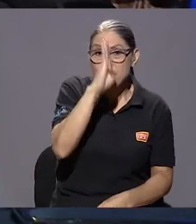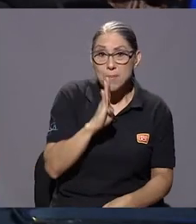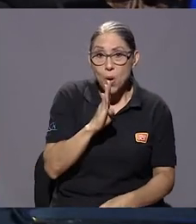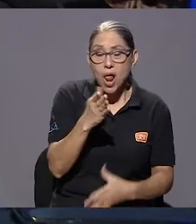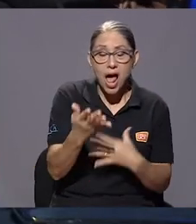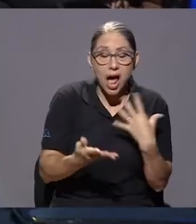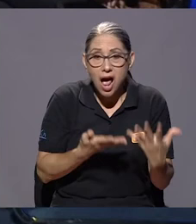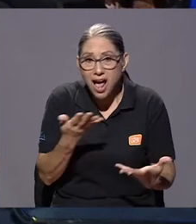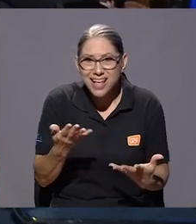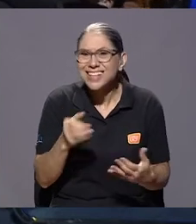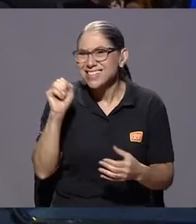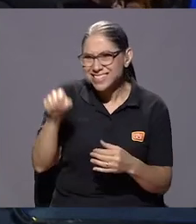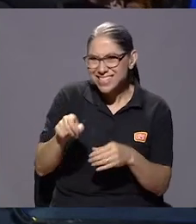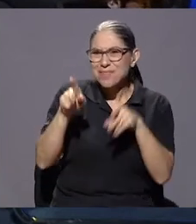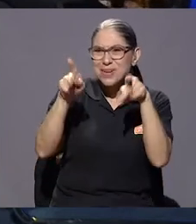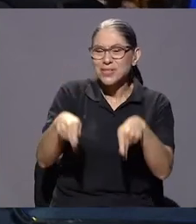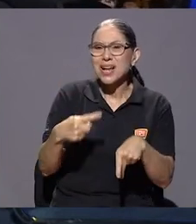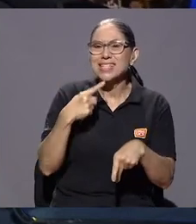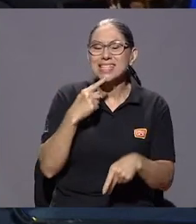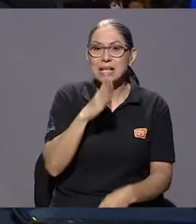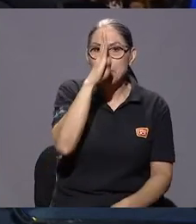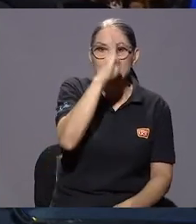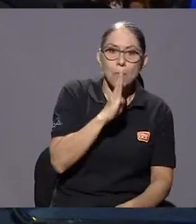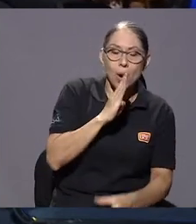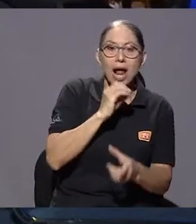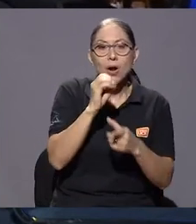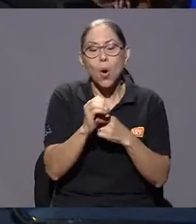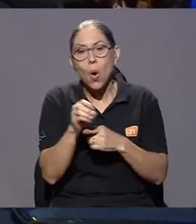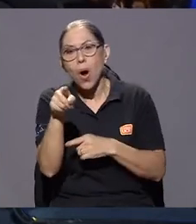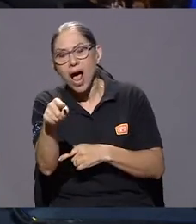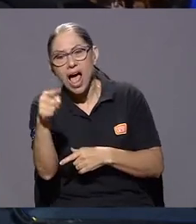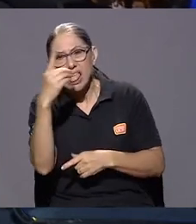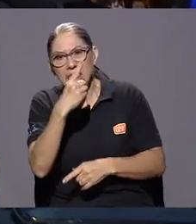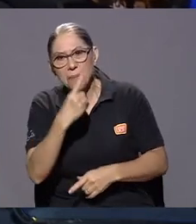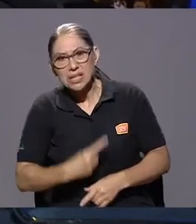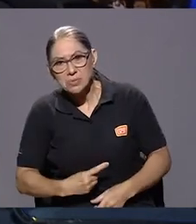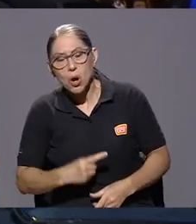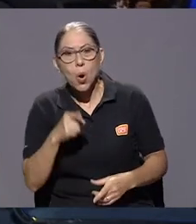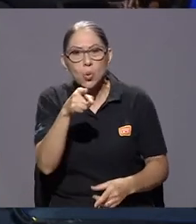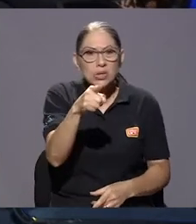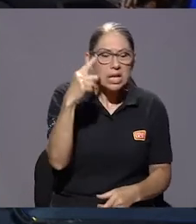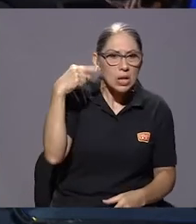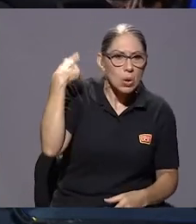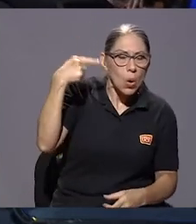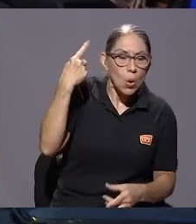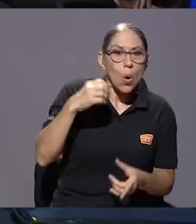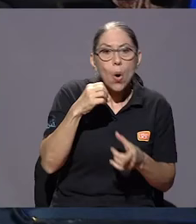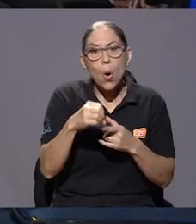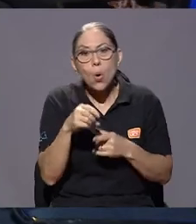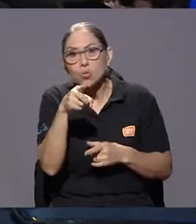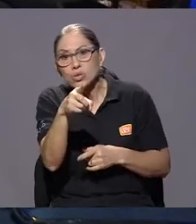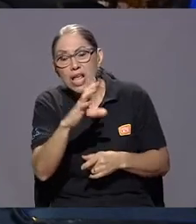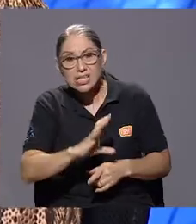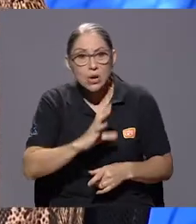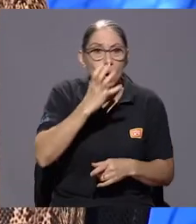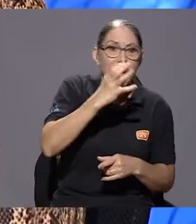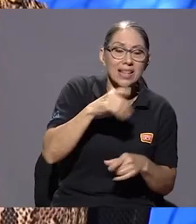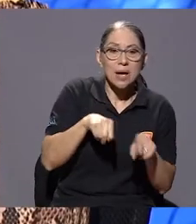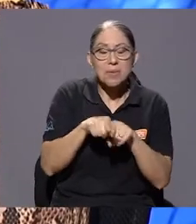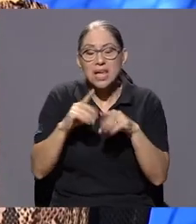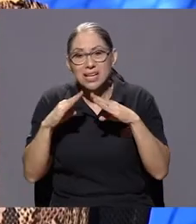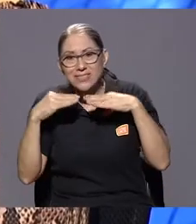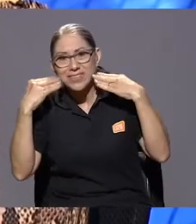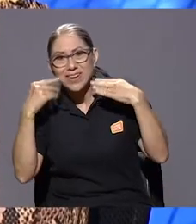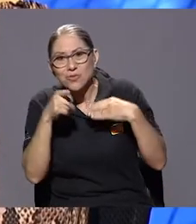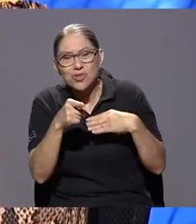utilizan, depresión y bipolaridad. O es un loco, o estoy depre, o es bipolar porque hoy te enojaste, hoy te reíste. Y no es eso,